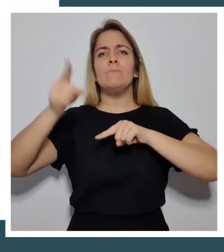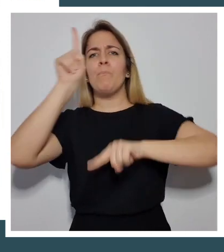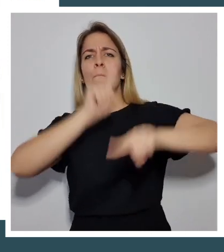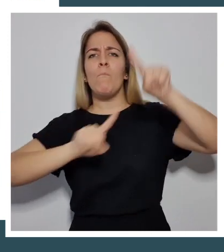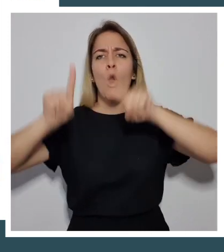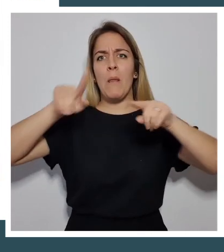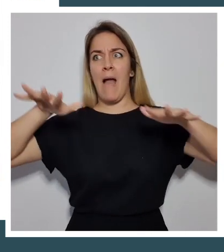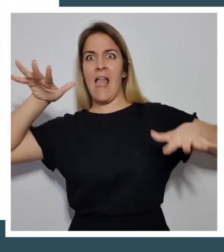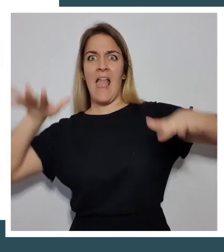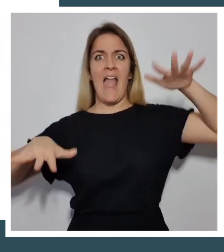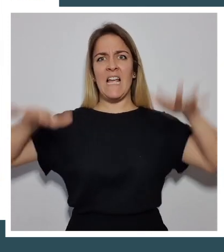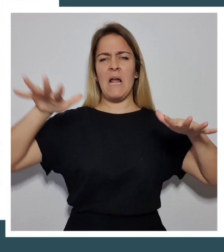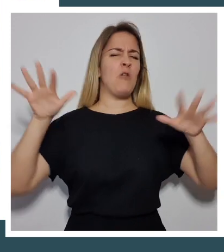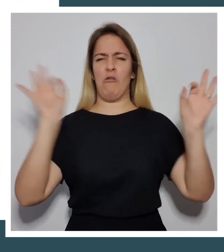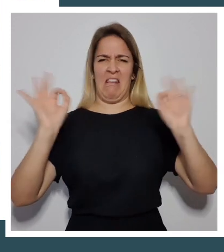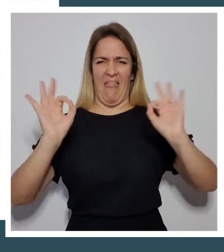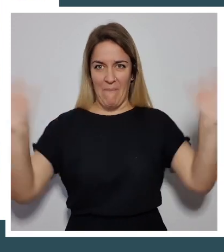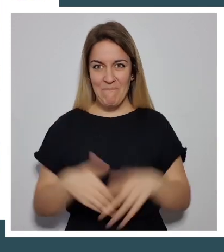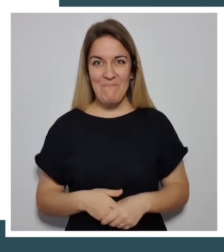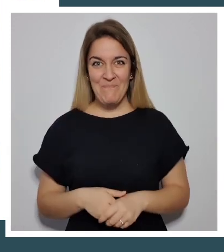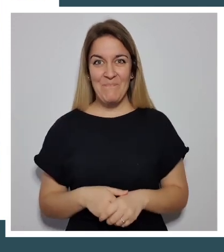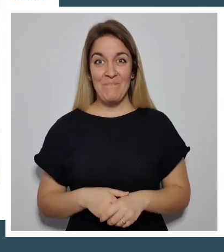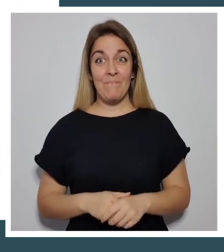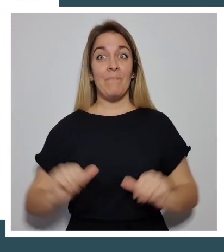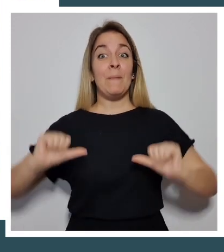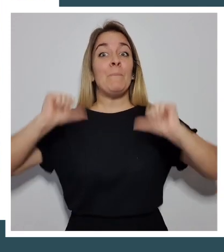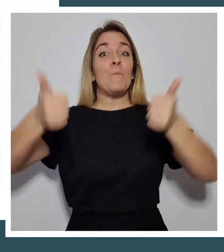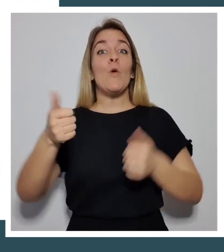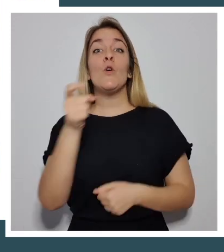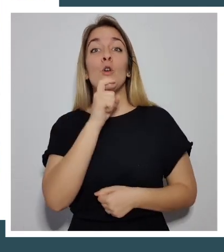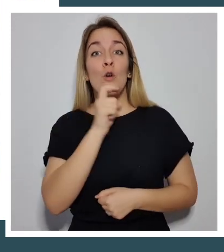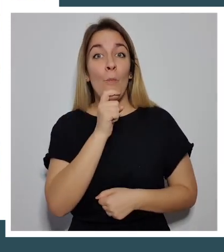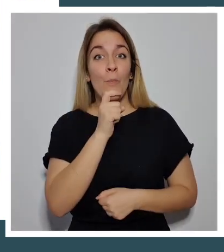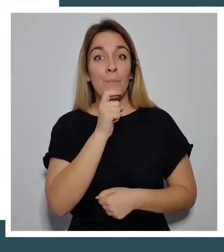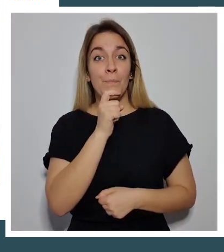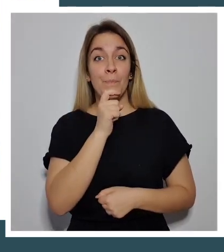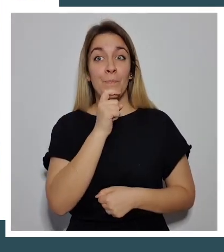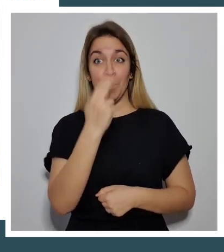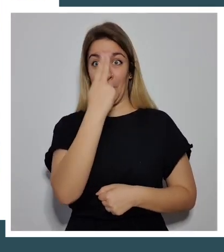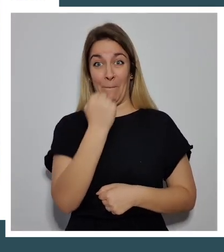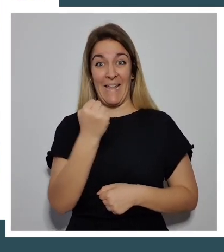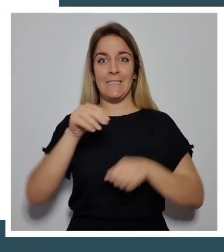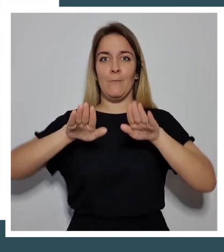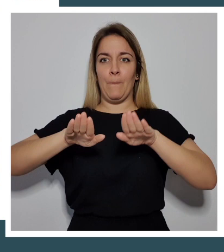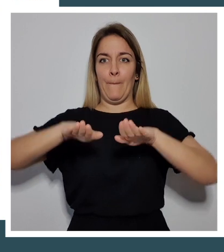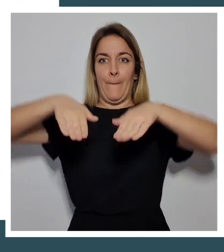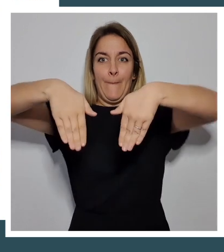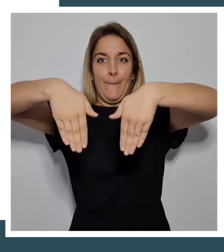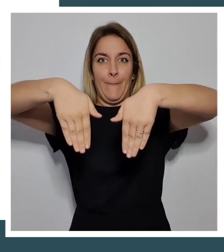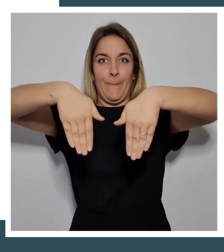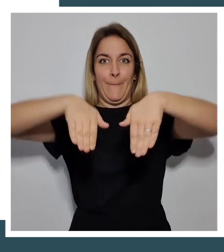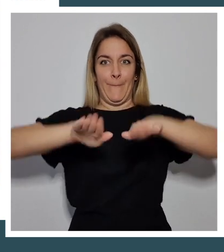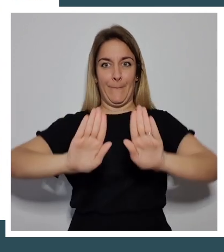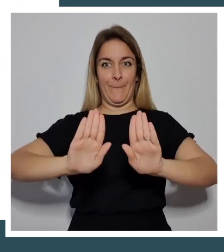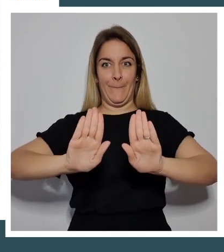equilibrio ni caídas. El primer ejercicio a realizar será apoyar puntas y talones con ambos